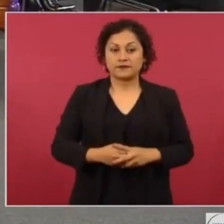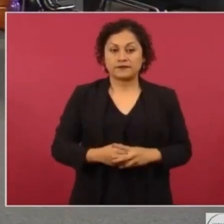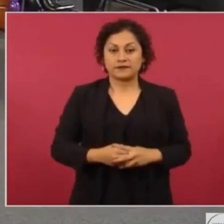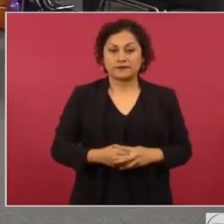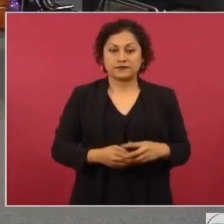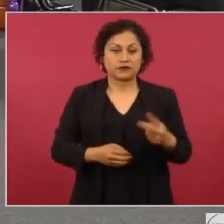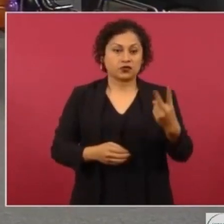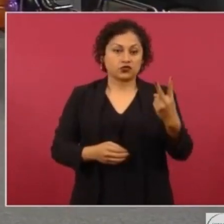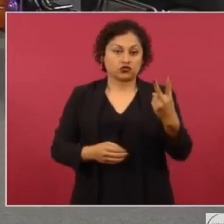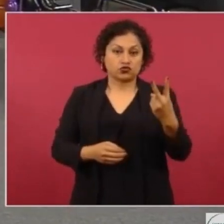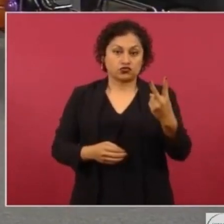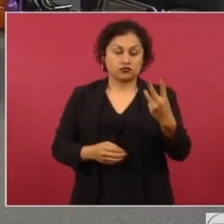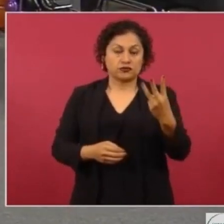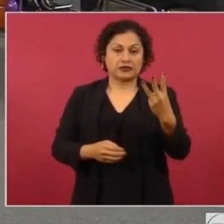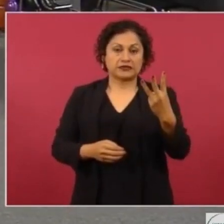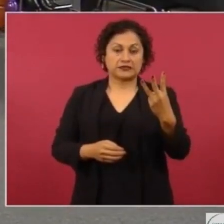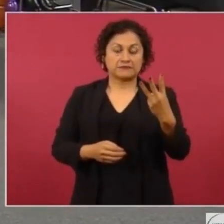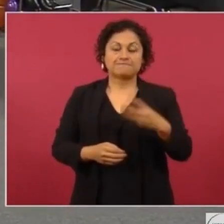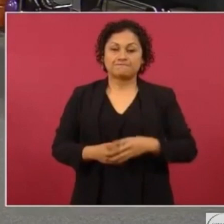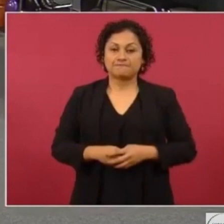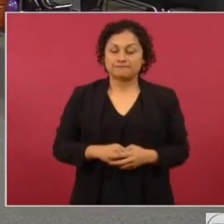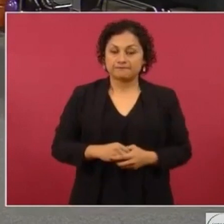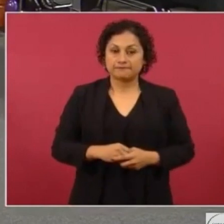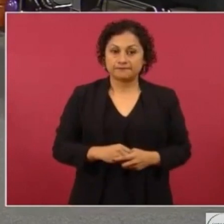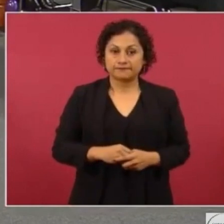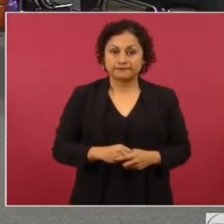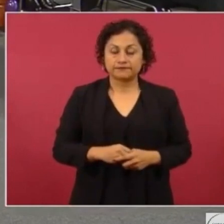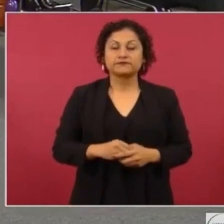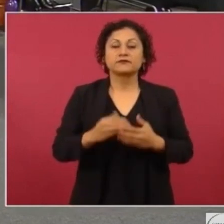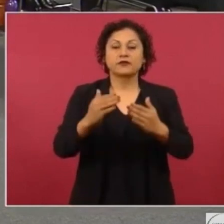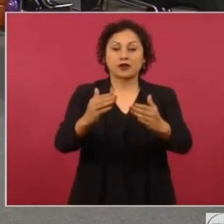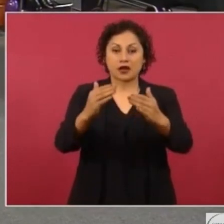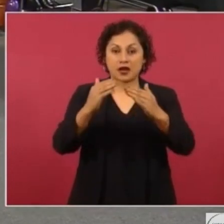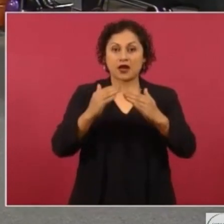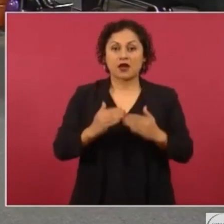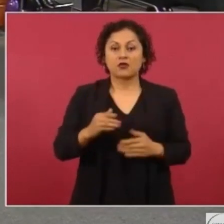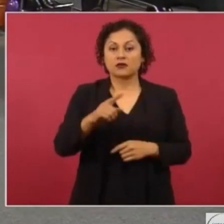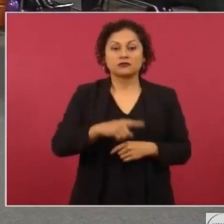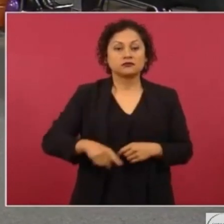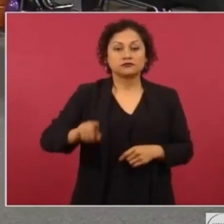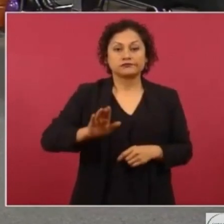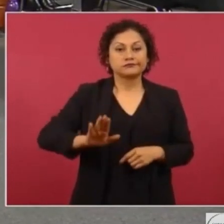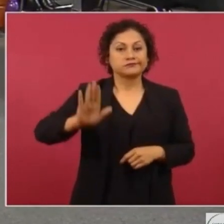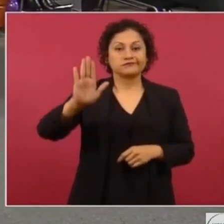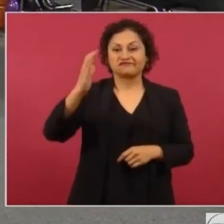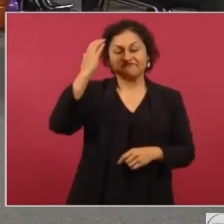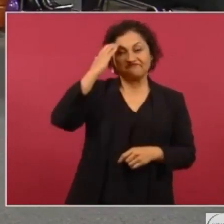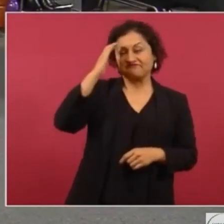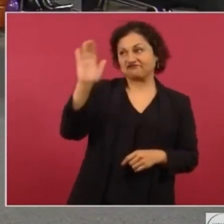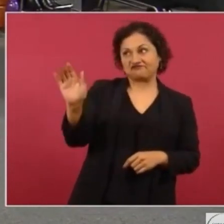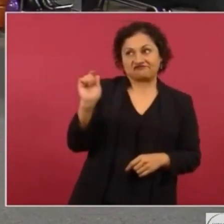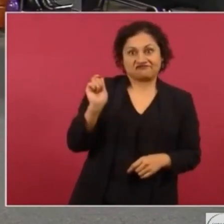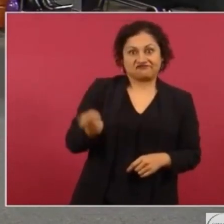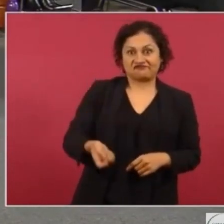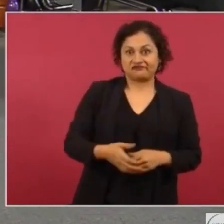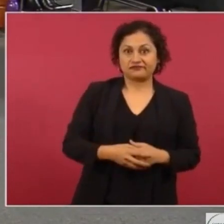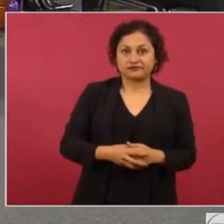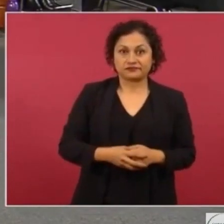Dos. Tres. Que levanten la mano los que no los conocían completos.